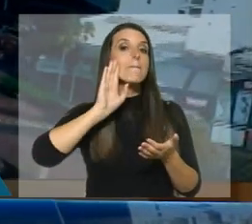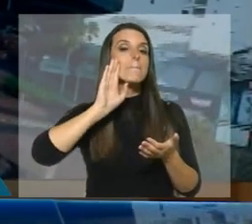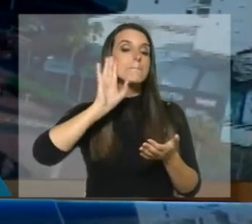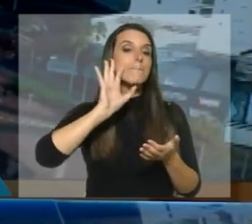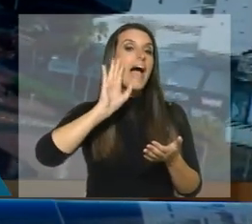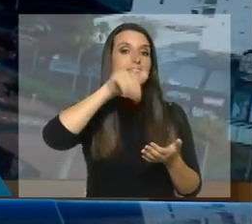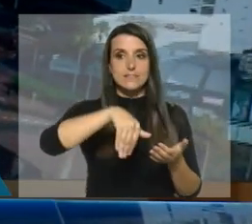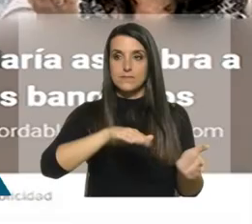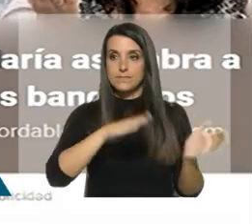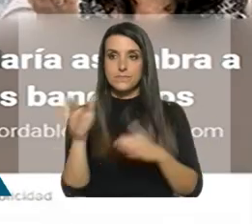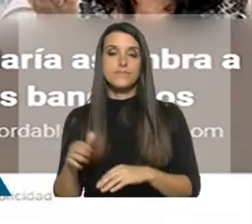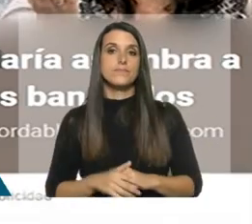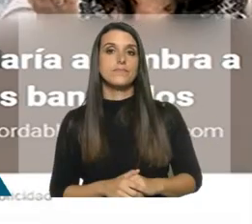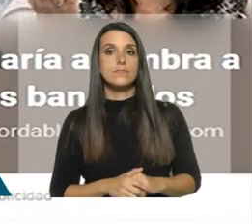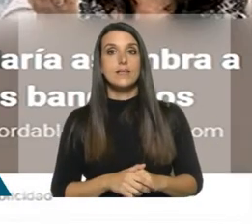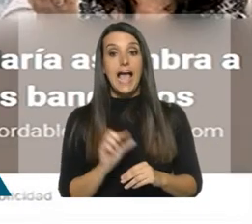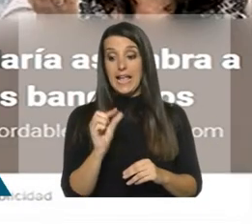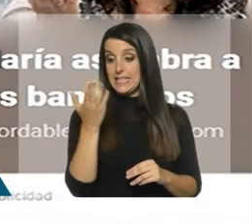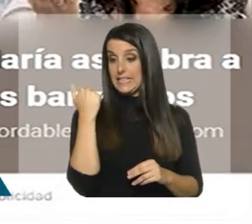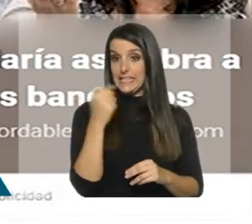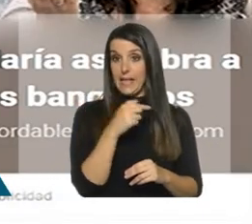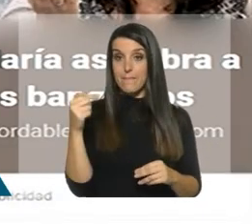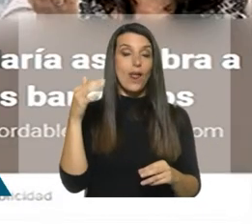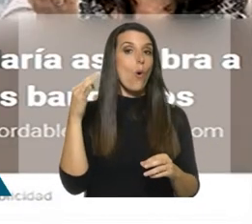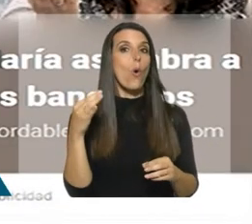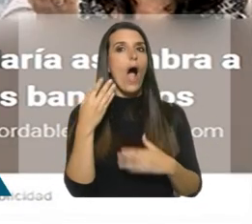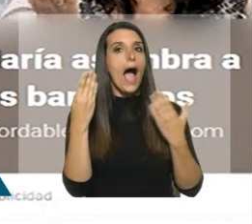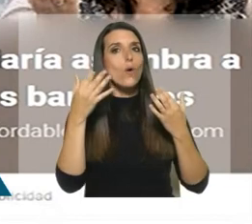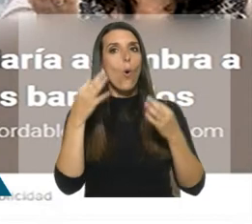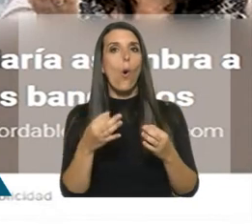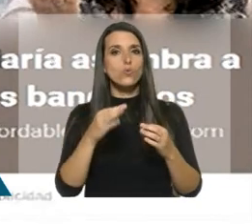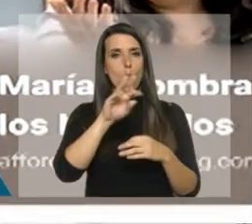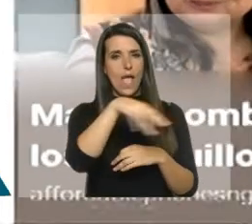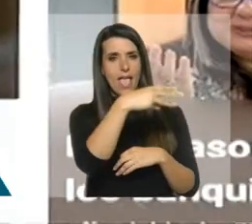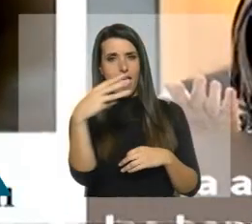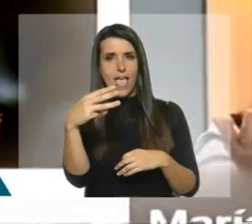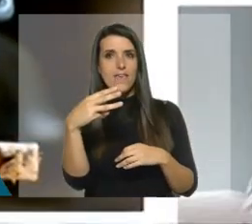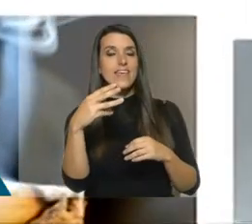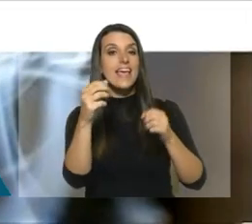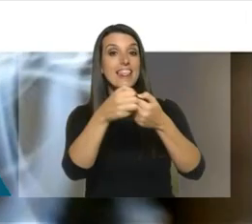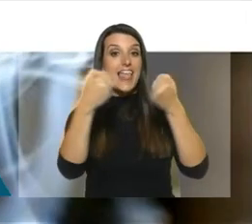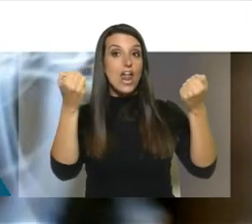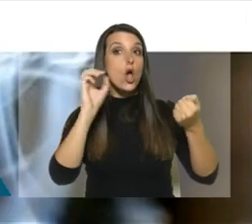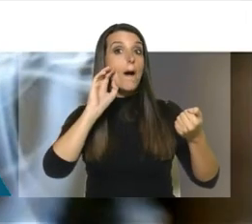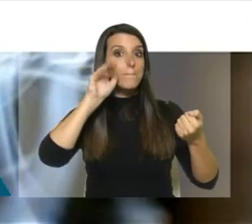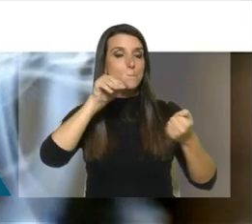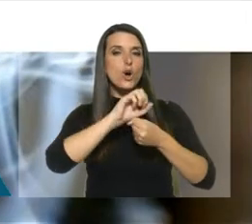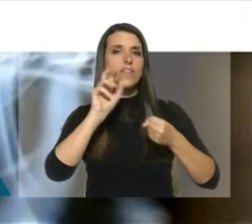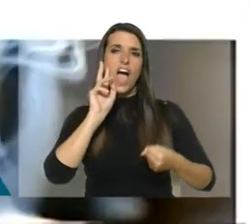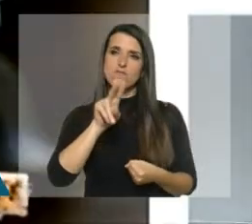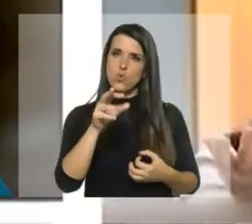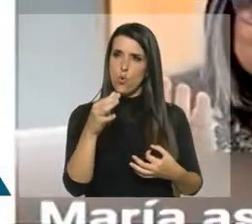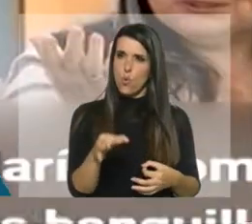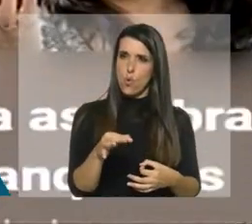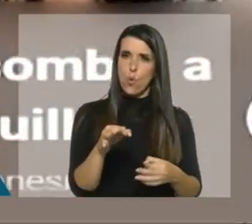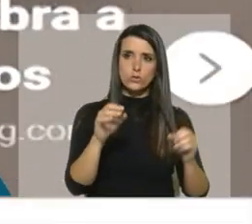canal. Hace pocas semanas, si alguien estaba navegando por la página web del diario El País, podía encontrarse con